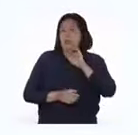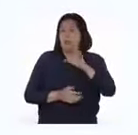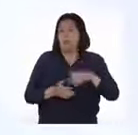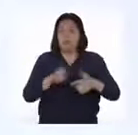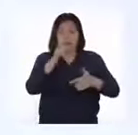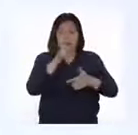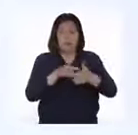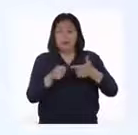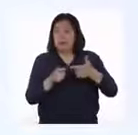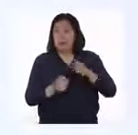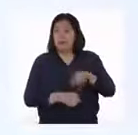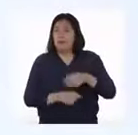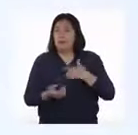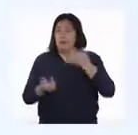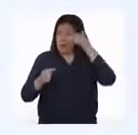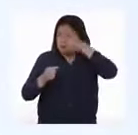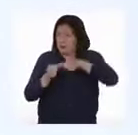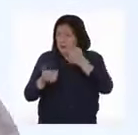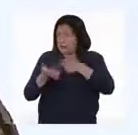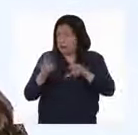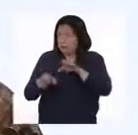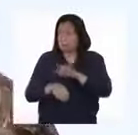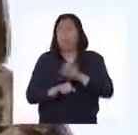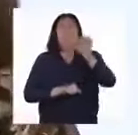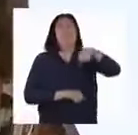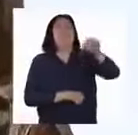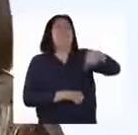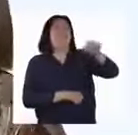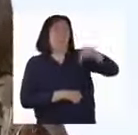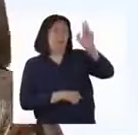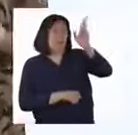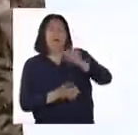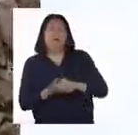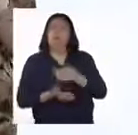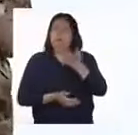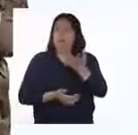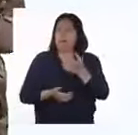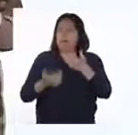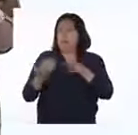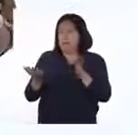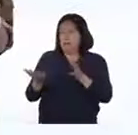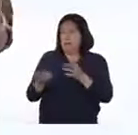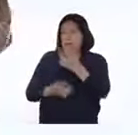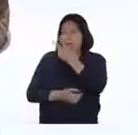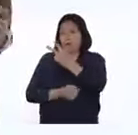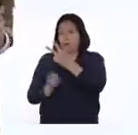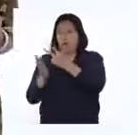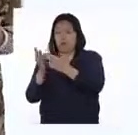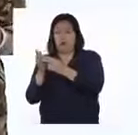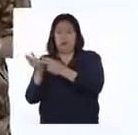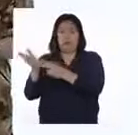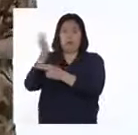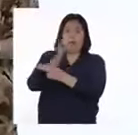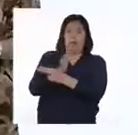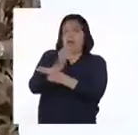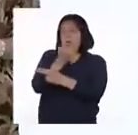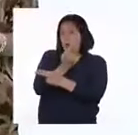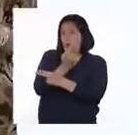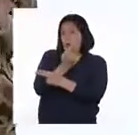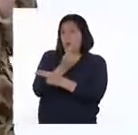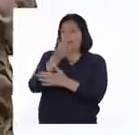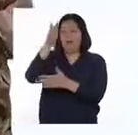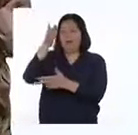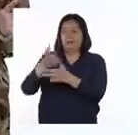a dividir. ¿Nos puedes recordar lo que hizo? Sí, claro, profesor. Para pasar de dos a uno en la fila de arriba,